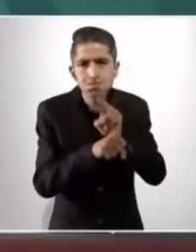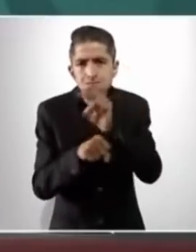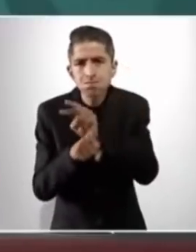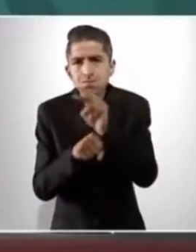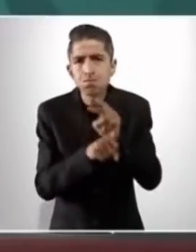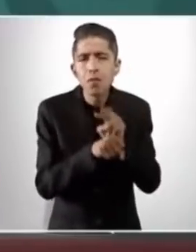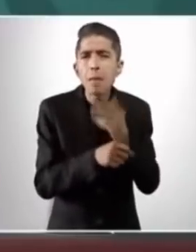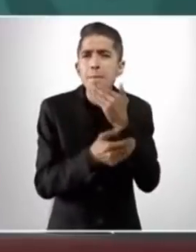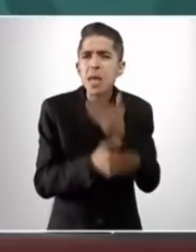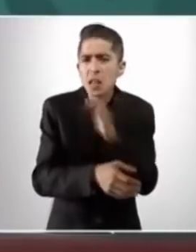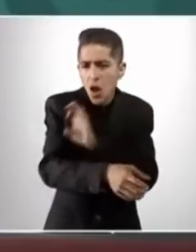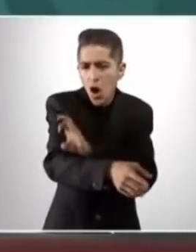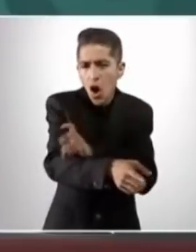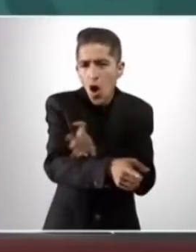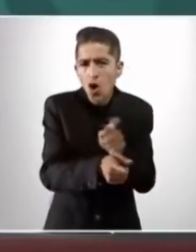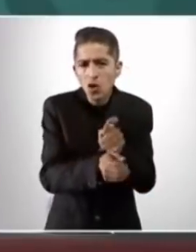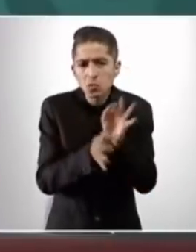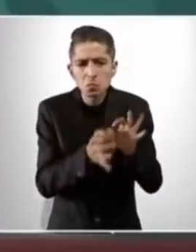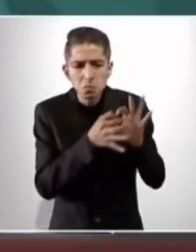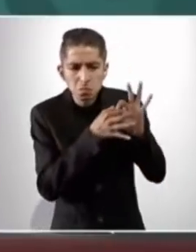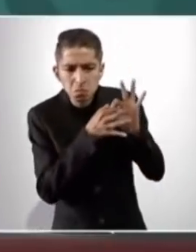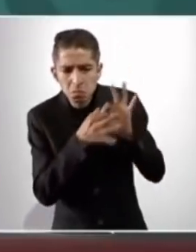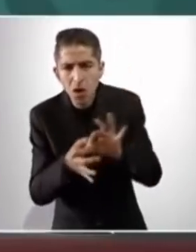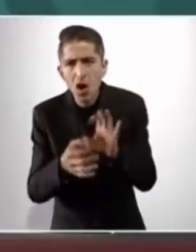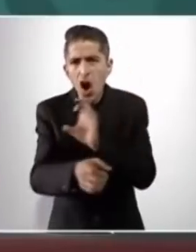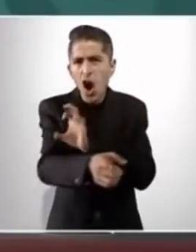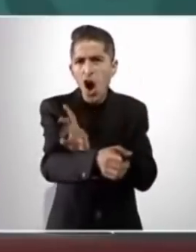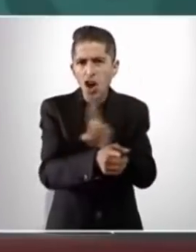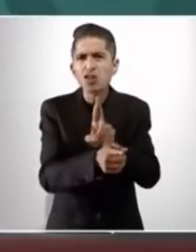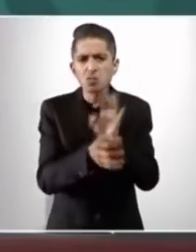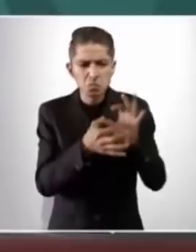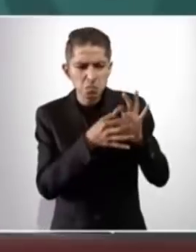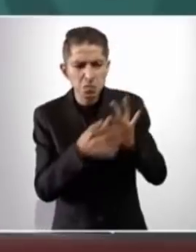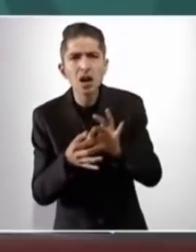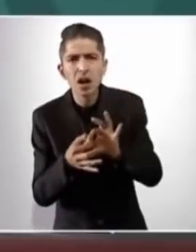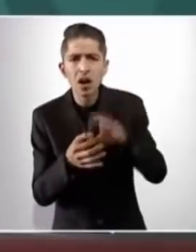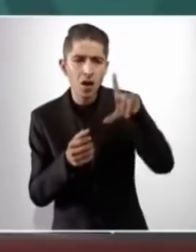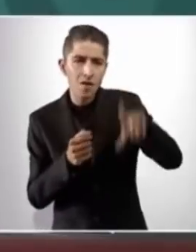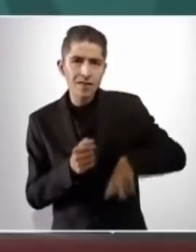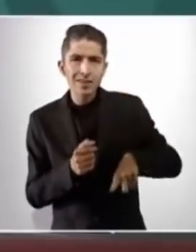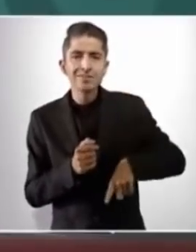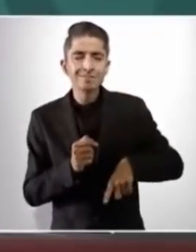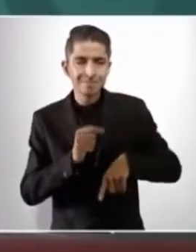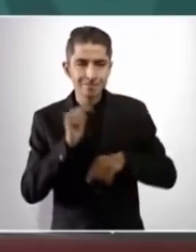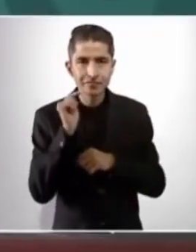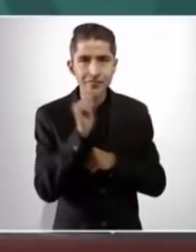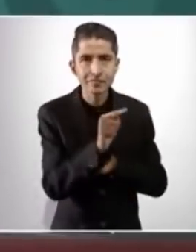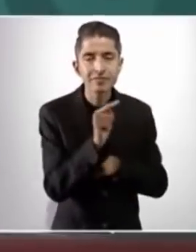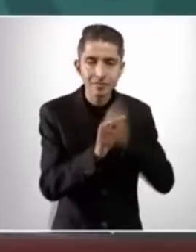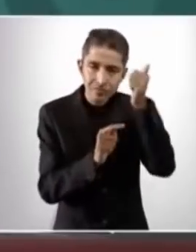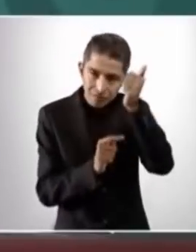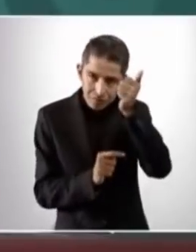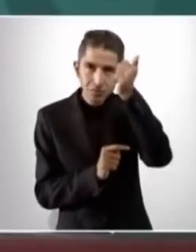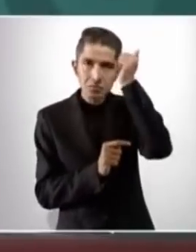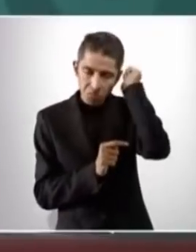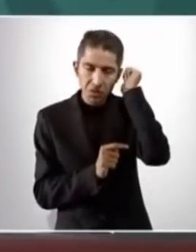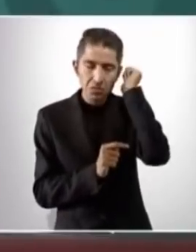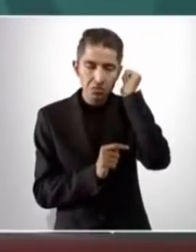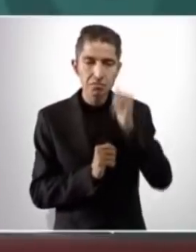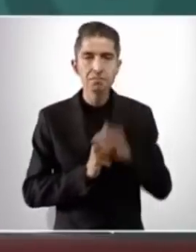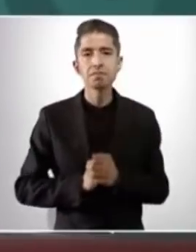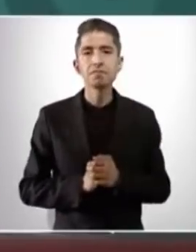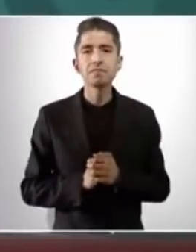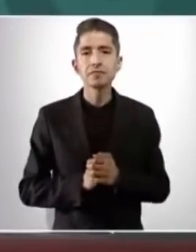coordinados por el gobernador Alfredo Ramírez Bedoya,